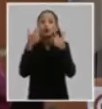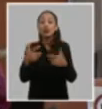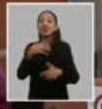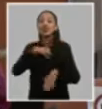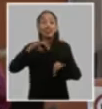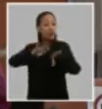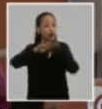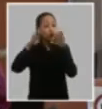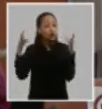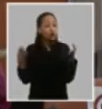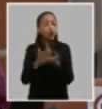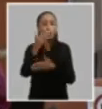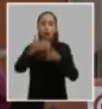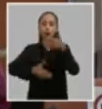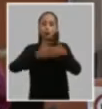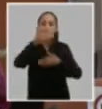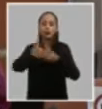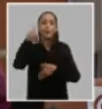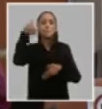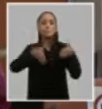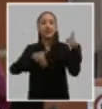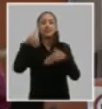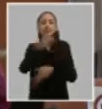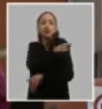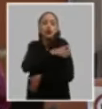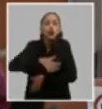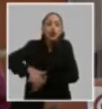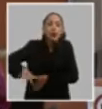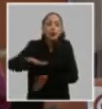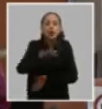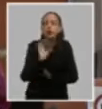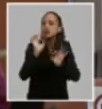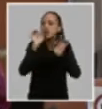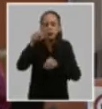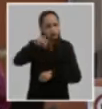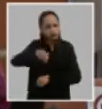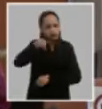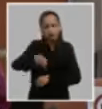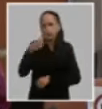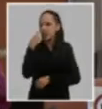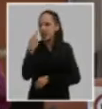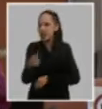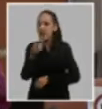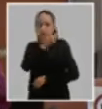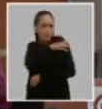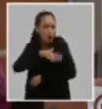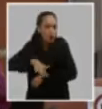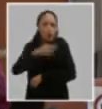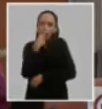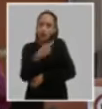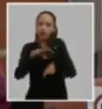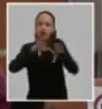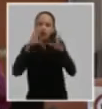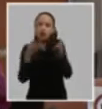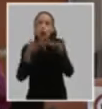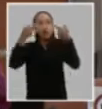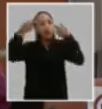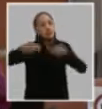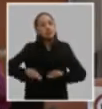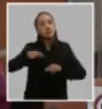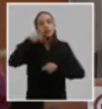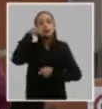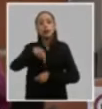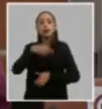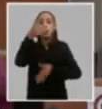en todos estos procesos la participación ciudadana activa protagónica consciente en toda la toma de decisiones